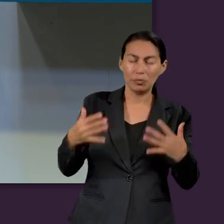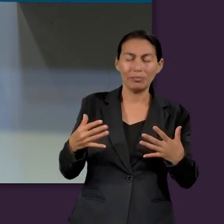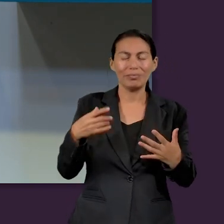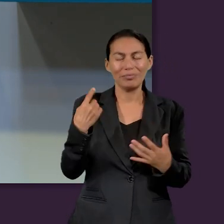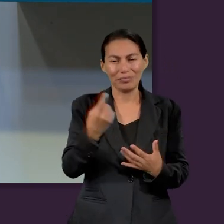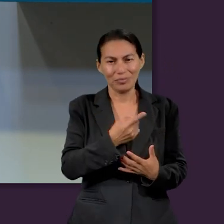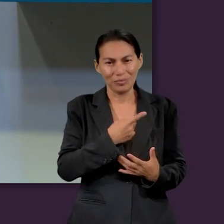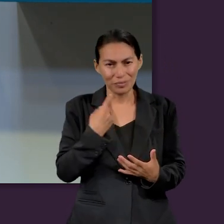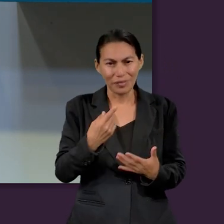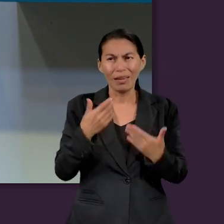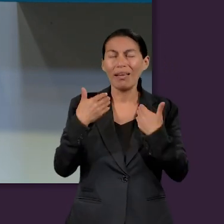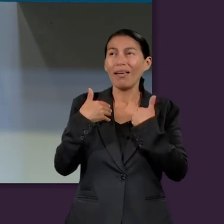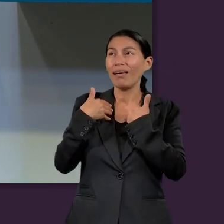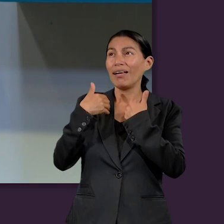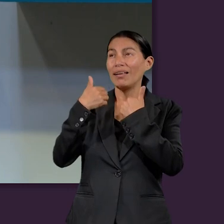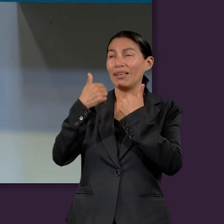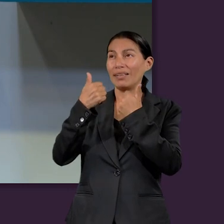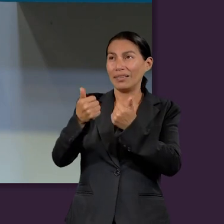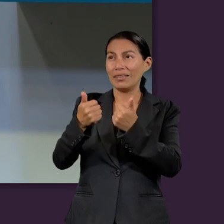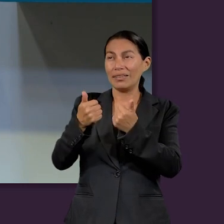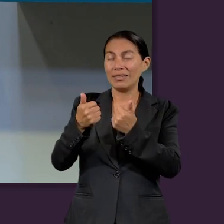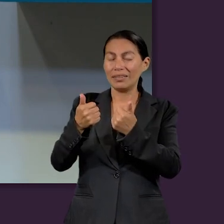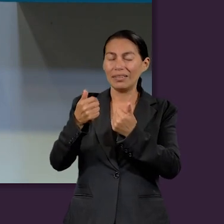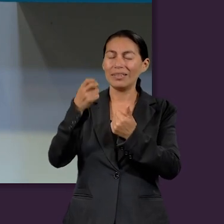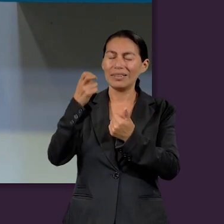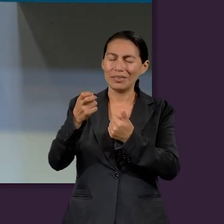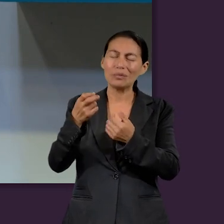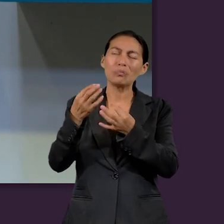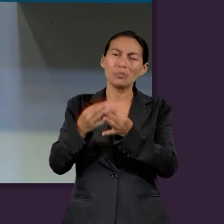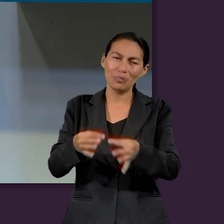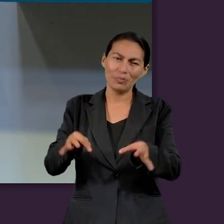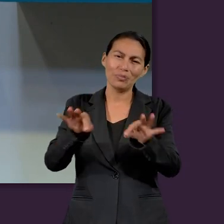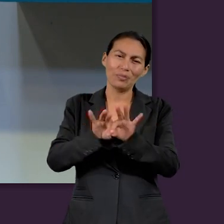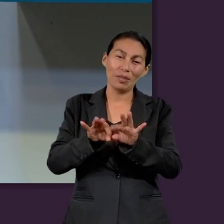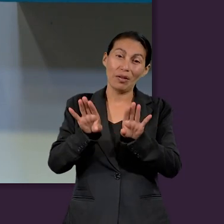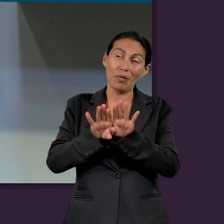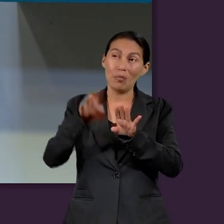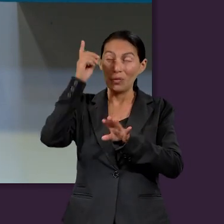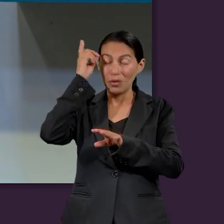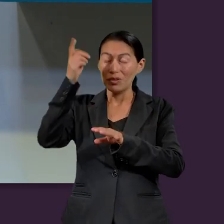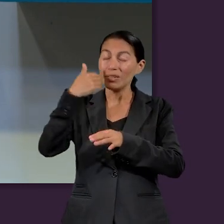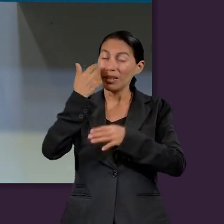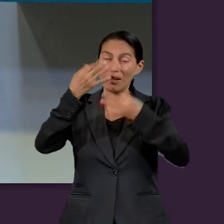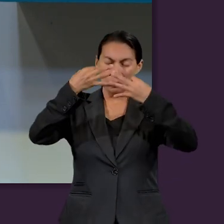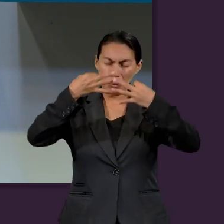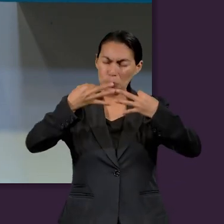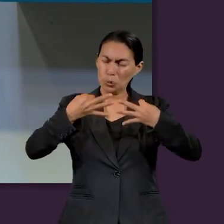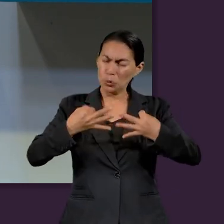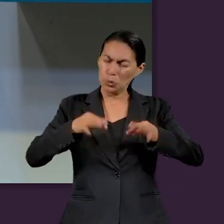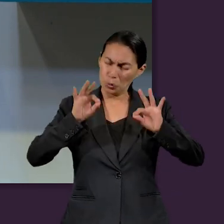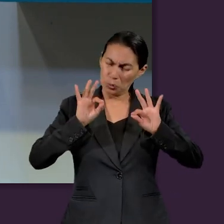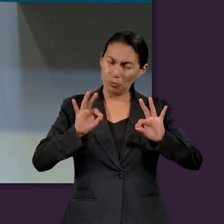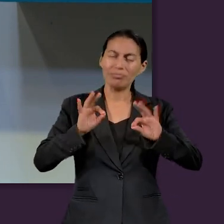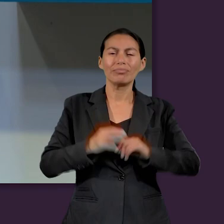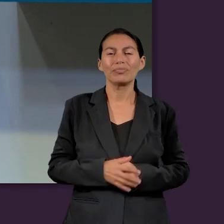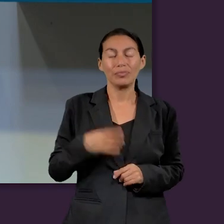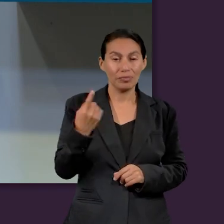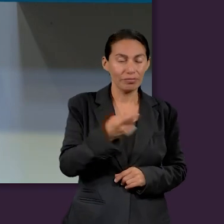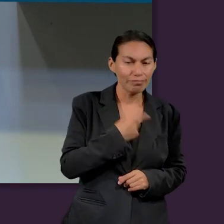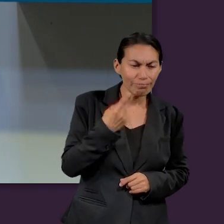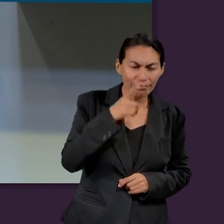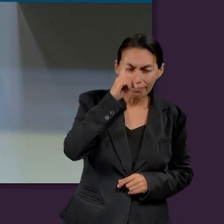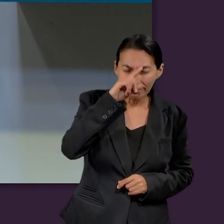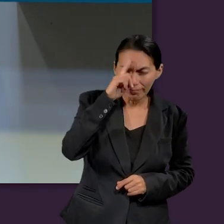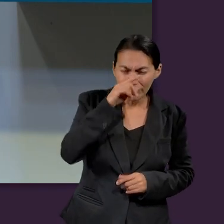es bueno que nosotros podamos entender ese valor de la integridad. Por eso, el buscar consejos